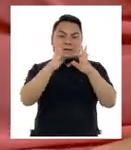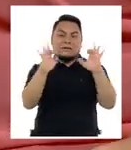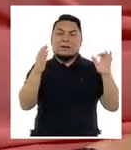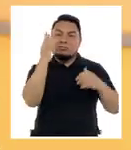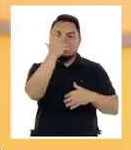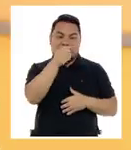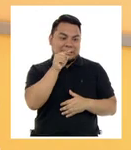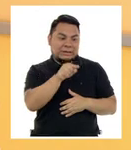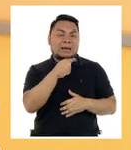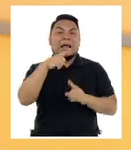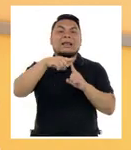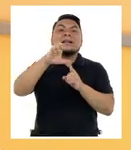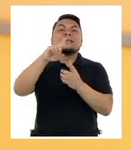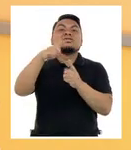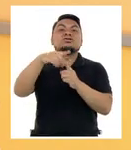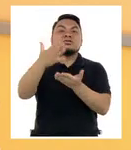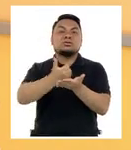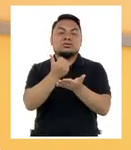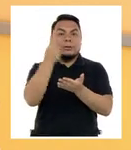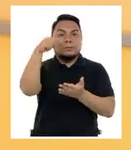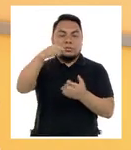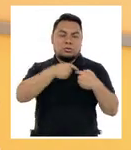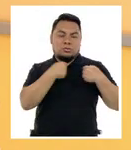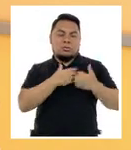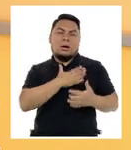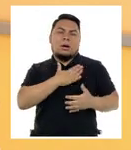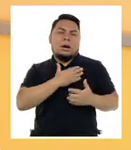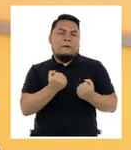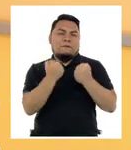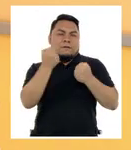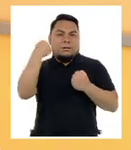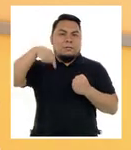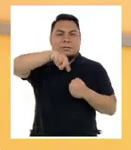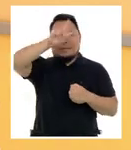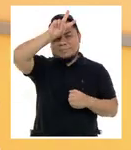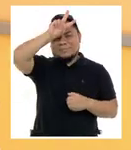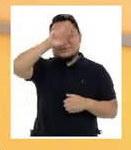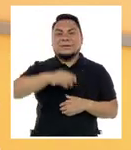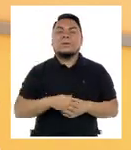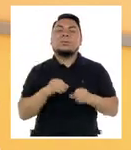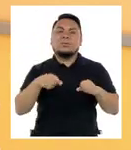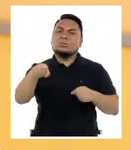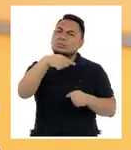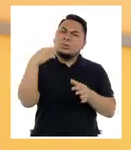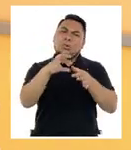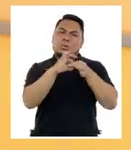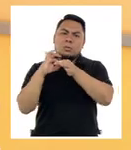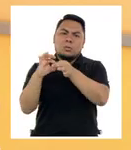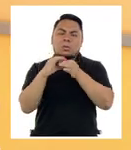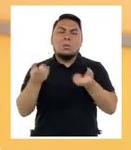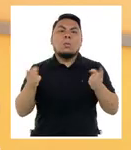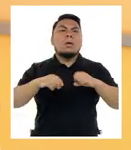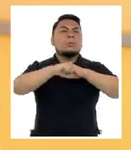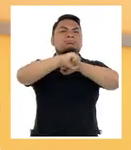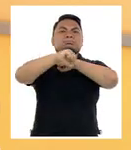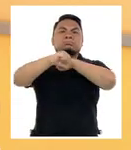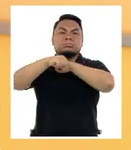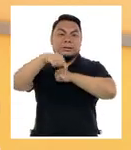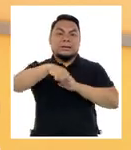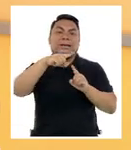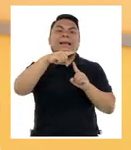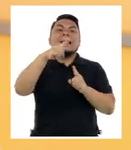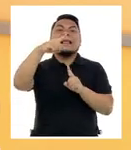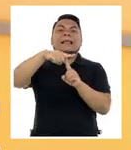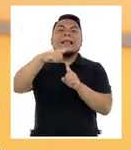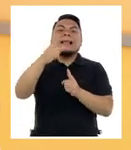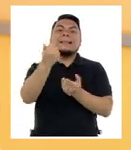una frase muy linda dice Teletón contigo late más fuerte el corazón del Perú y hay que unirnos cuando hay esas campañas que hace